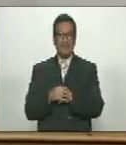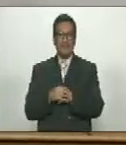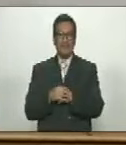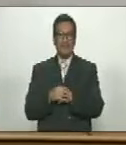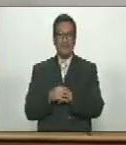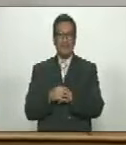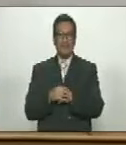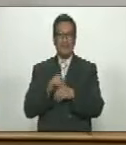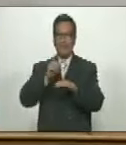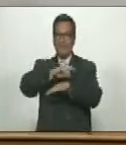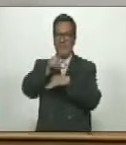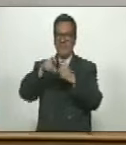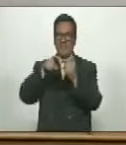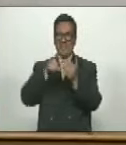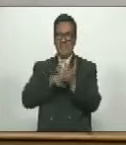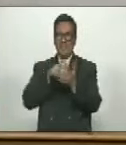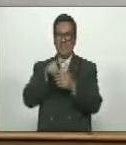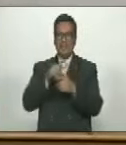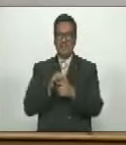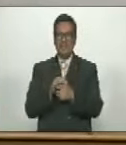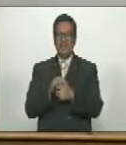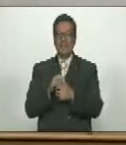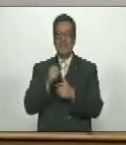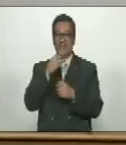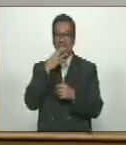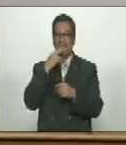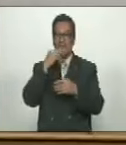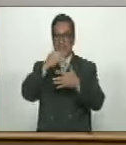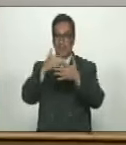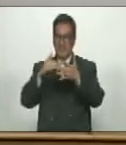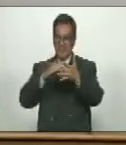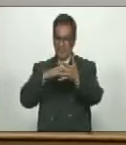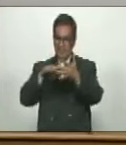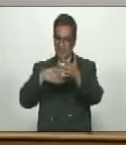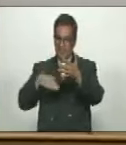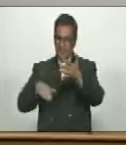Completa Muy Bien Argumentada